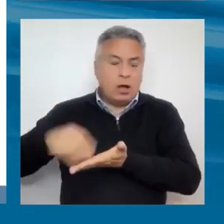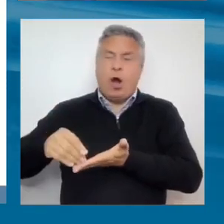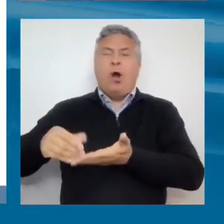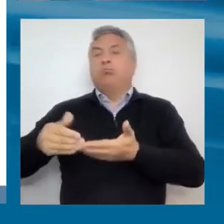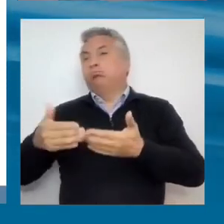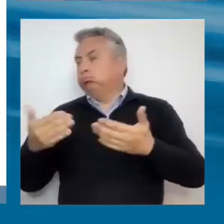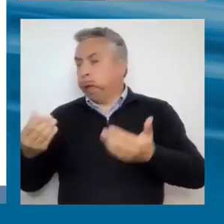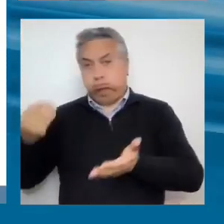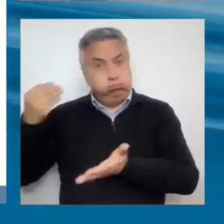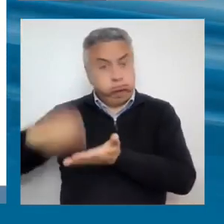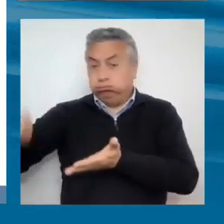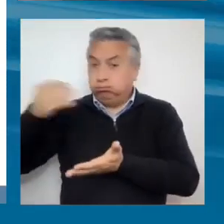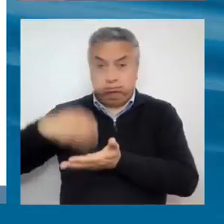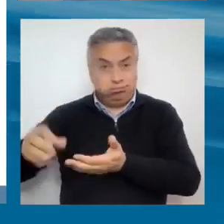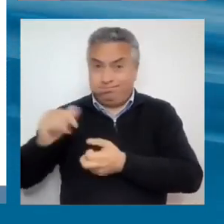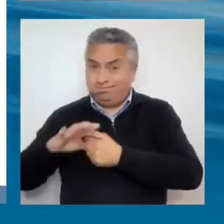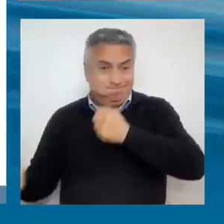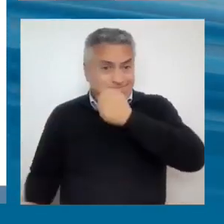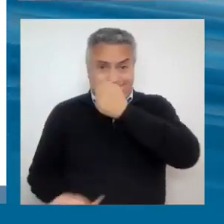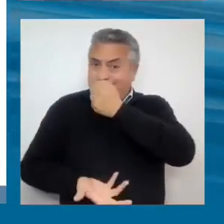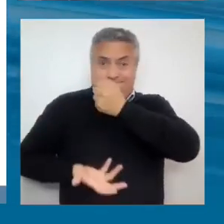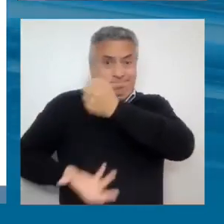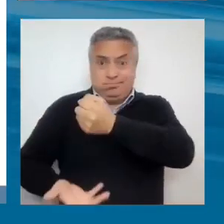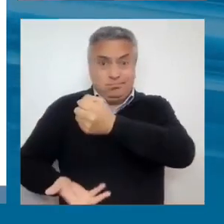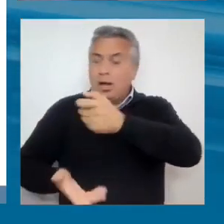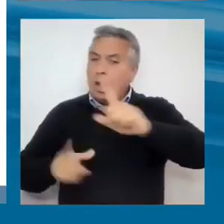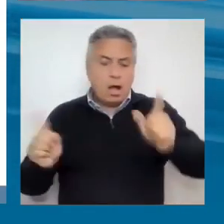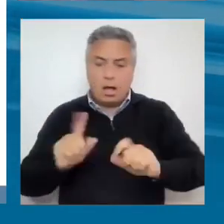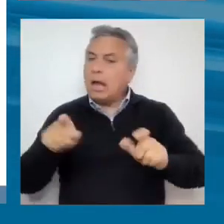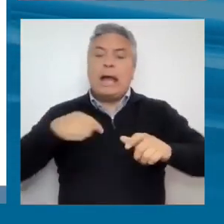Bueno, sistemas fiscales regresivos es un segundo elemento.